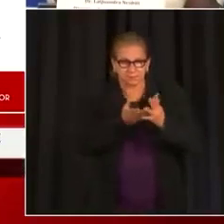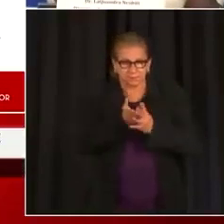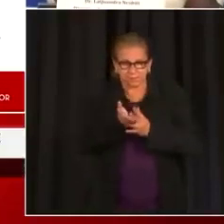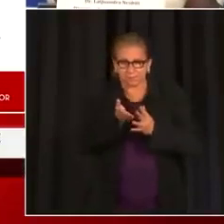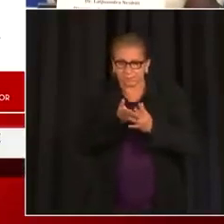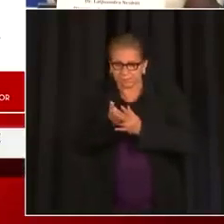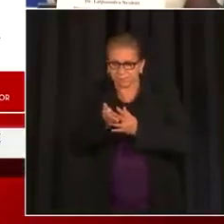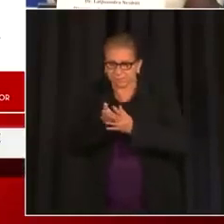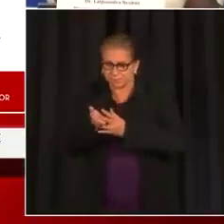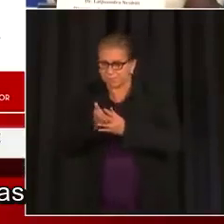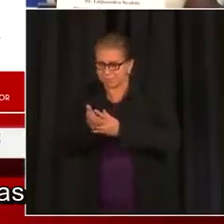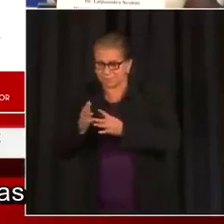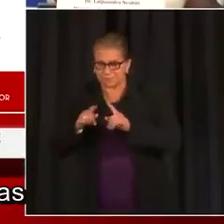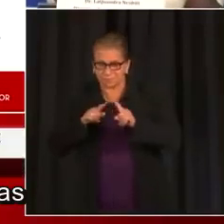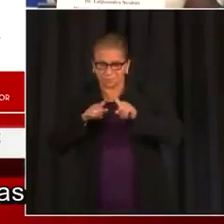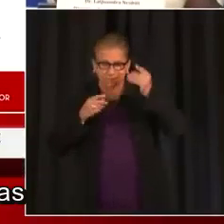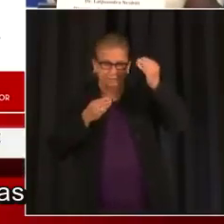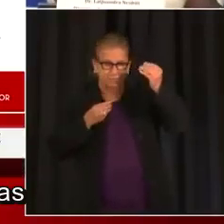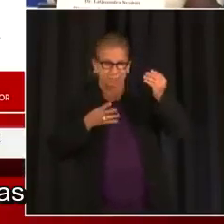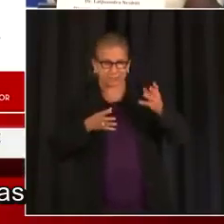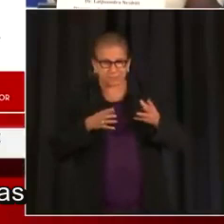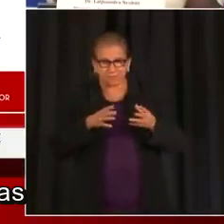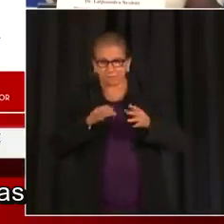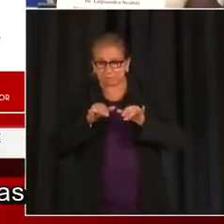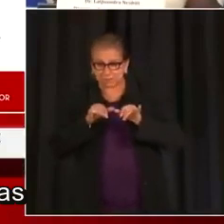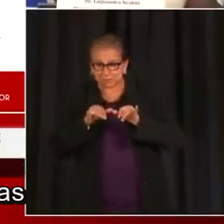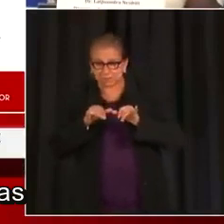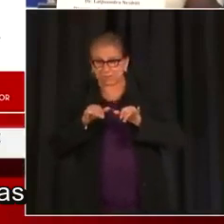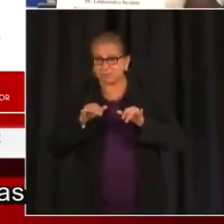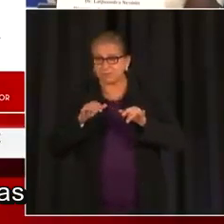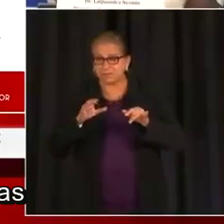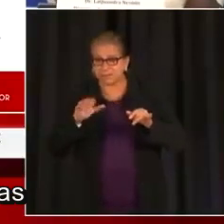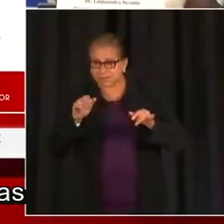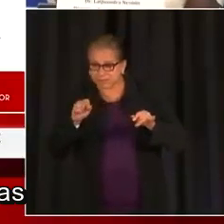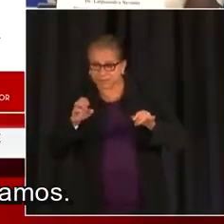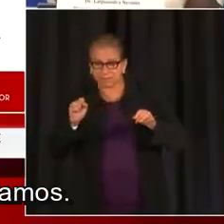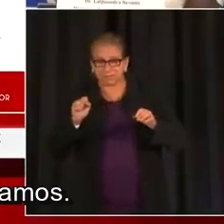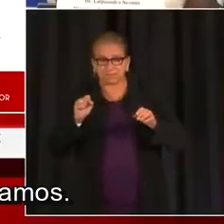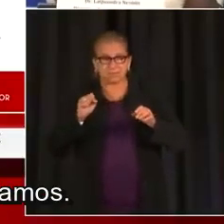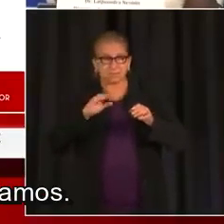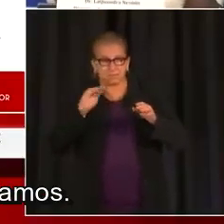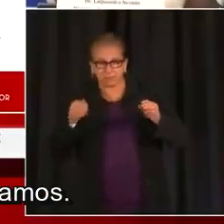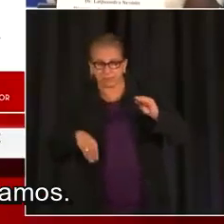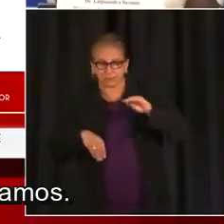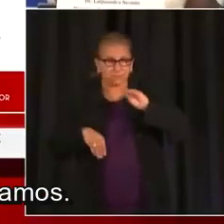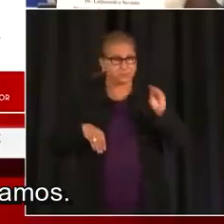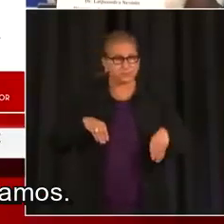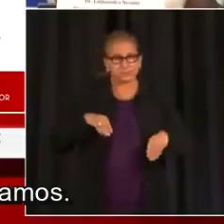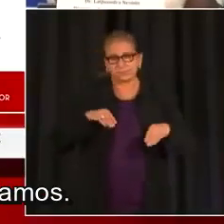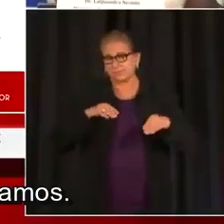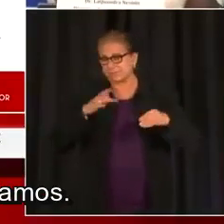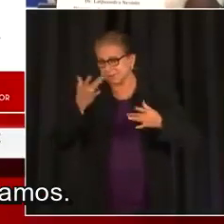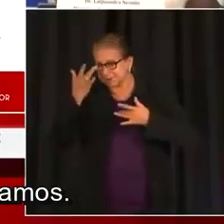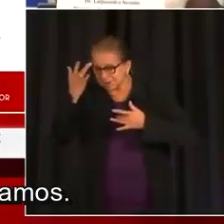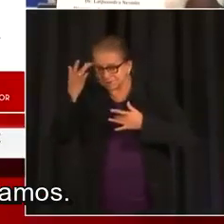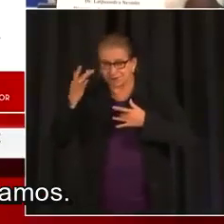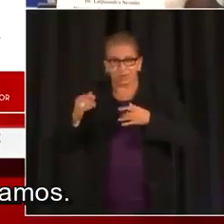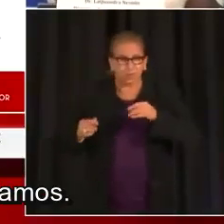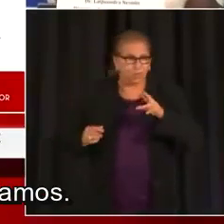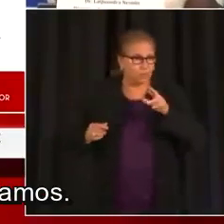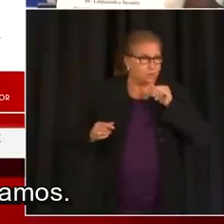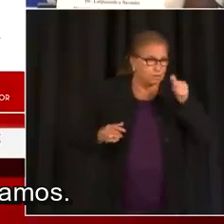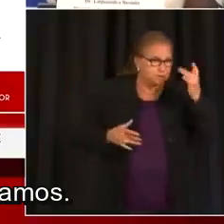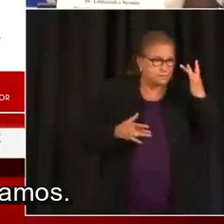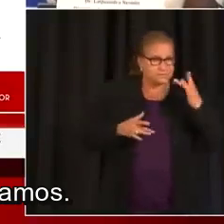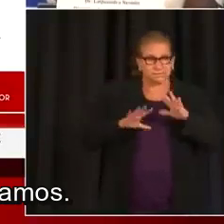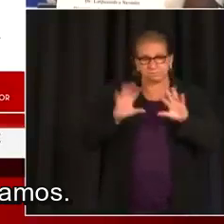hecho a lo largo de la COVID-19 y vamos a seguir otras medidas más adelante si no vemos los beneficios de algunas de estas